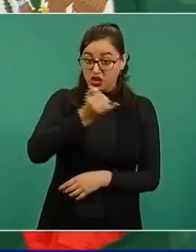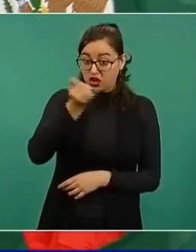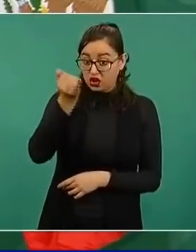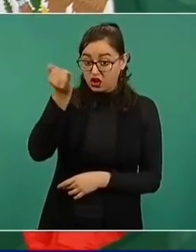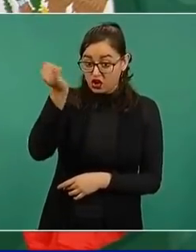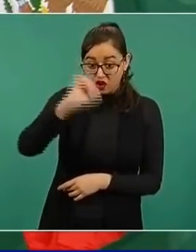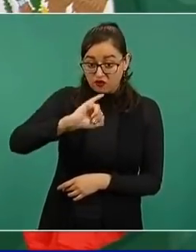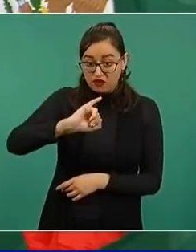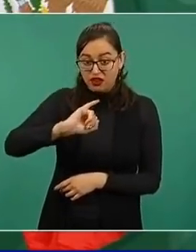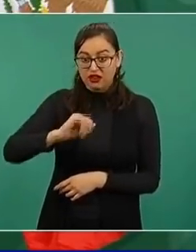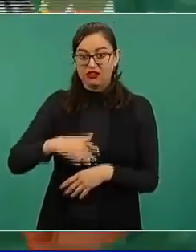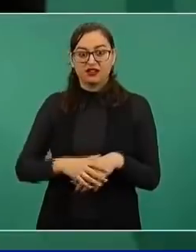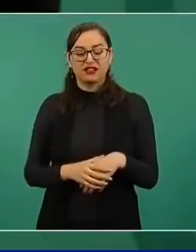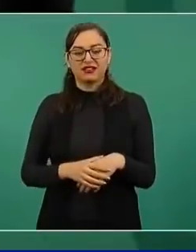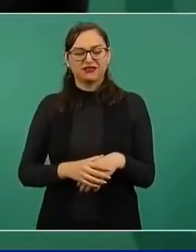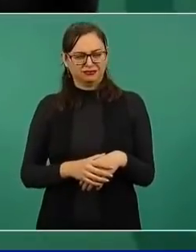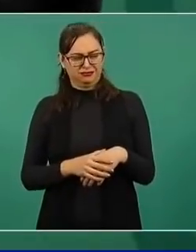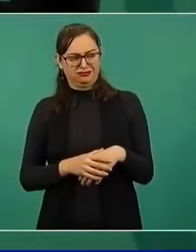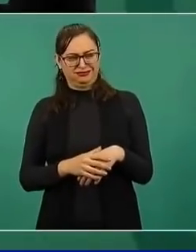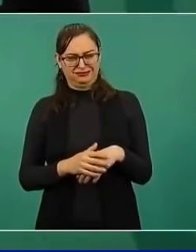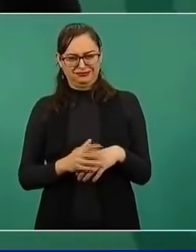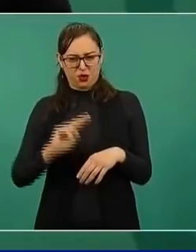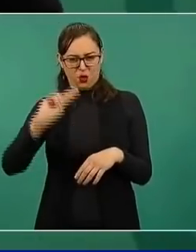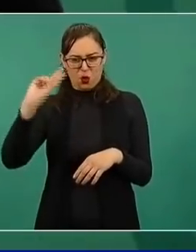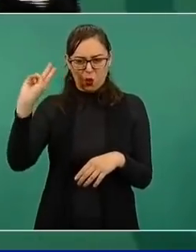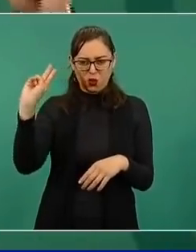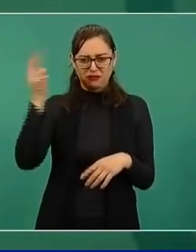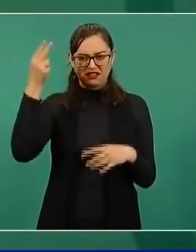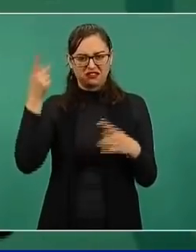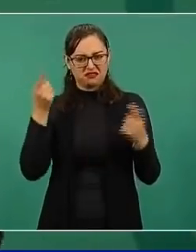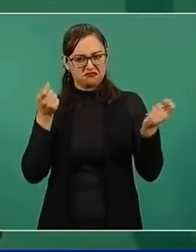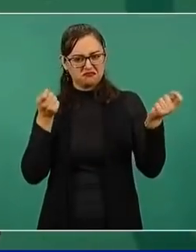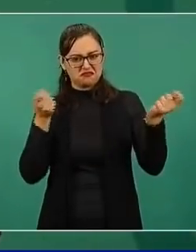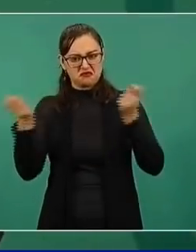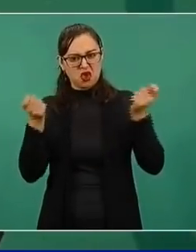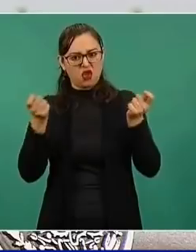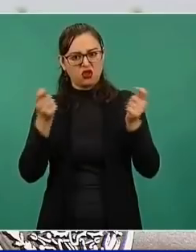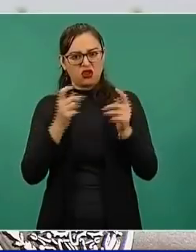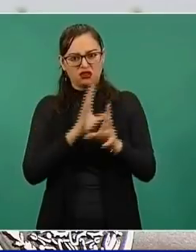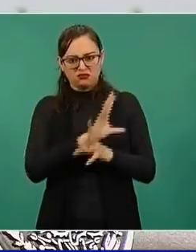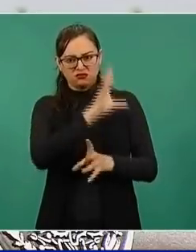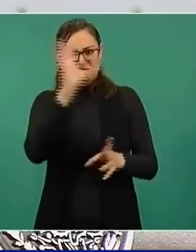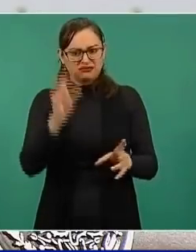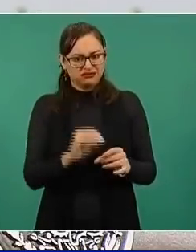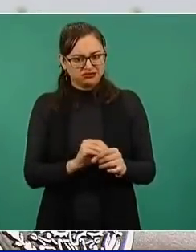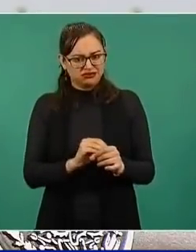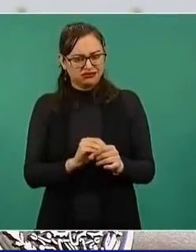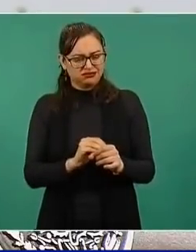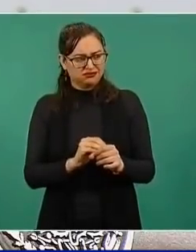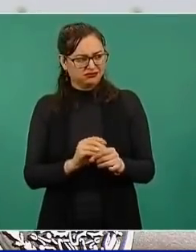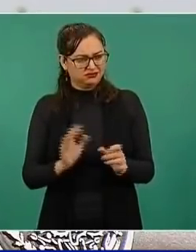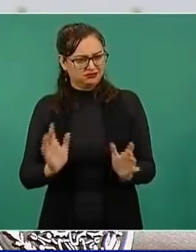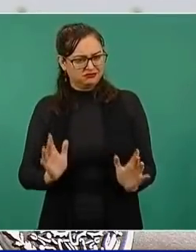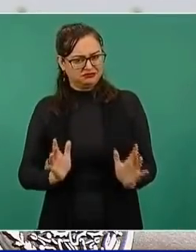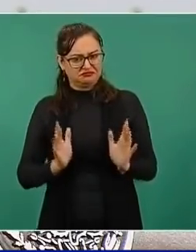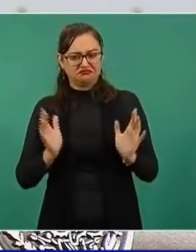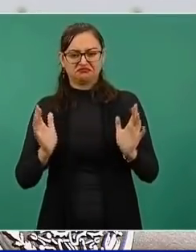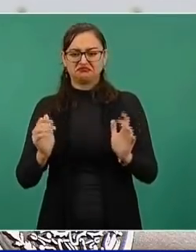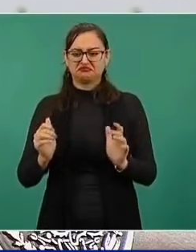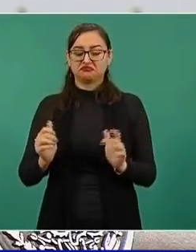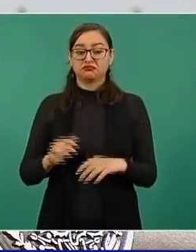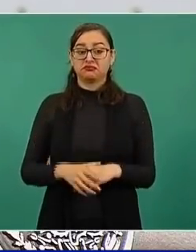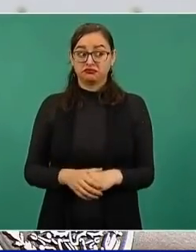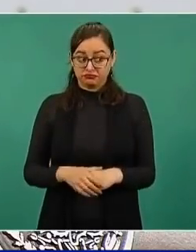el control de las universidades, toda la parte académica, con mucha autoridad